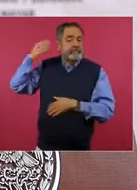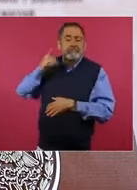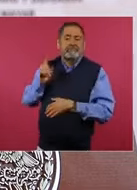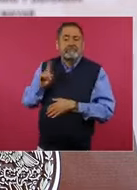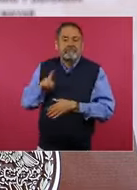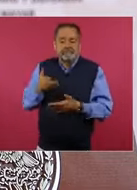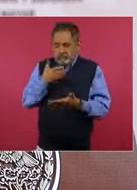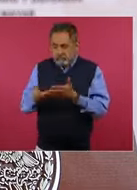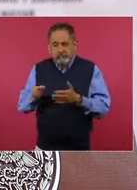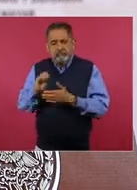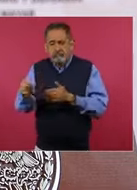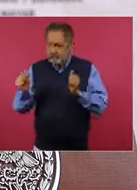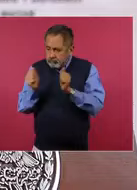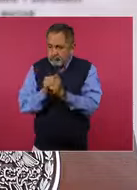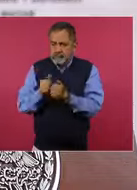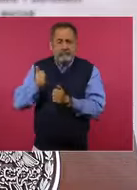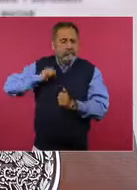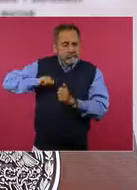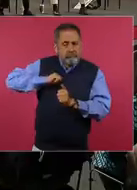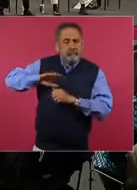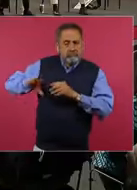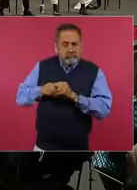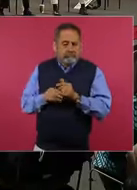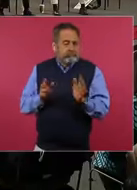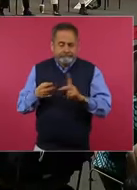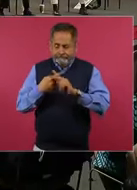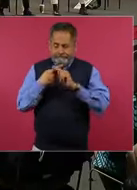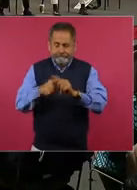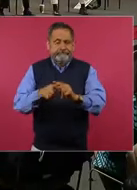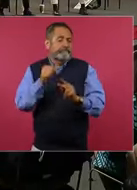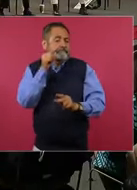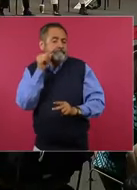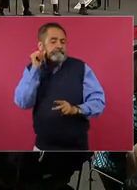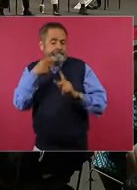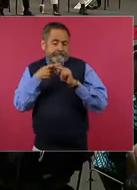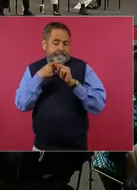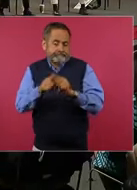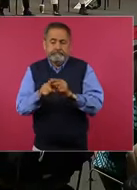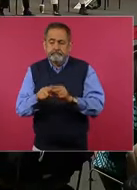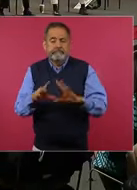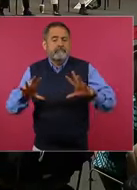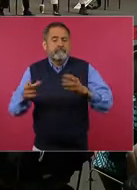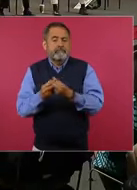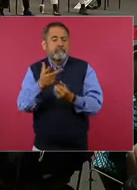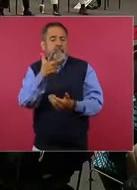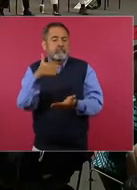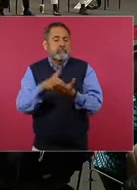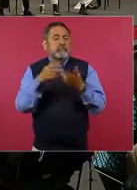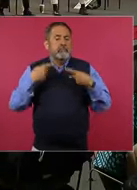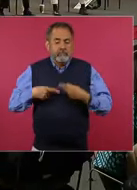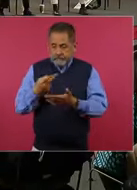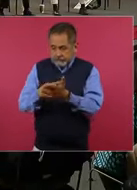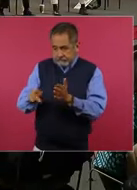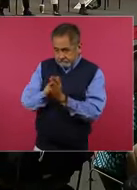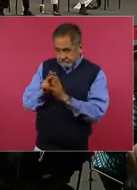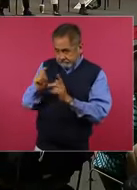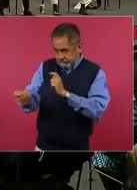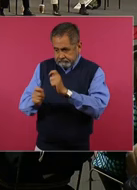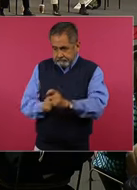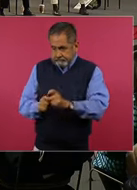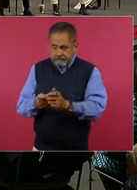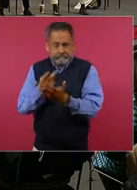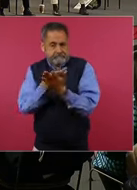muy contentos, porque a partir de ayer estos ocho mil trabajadores ya tienen base y es una base del IMSS